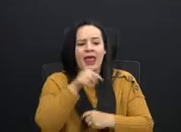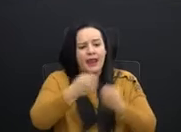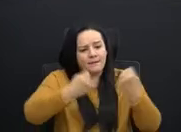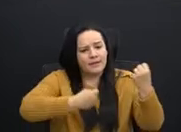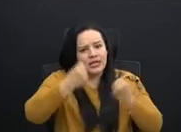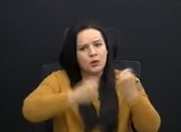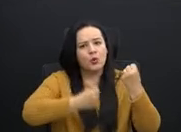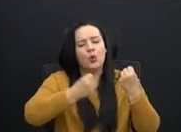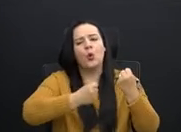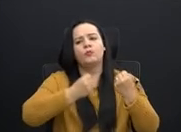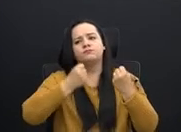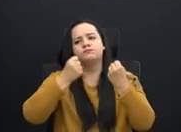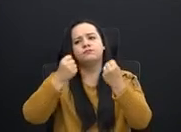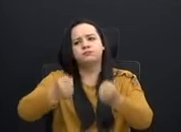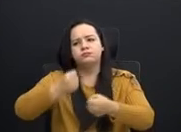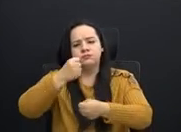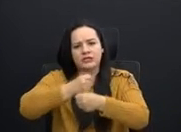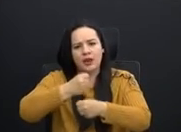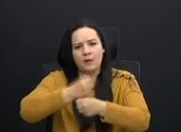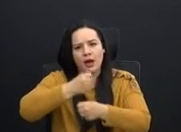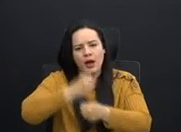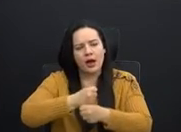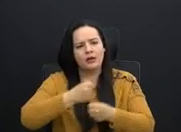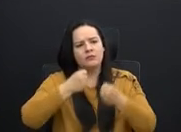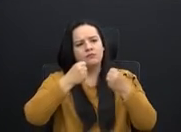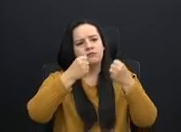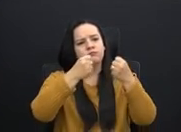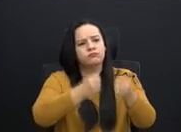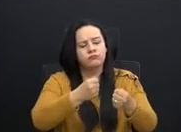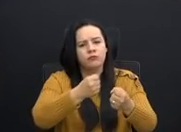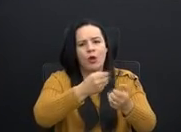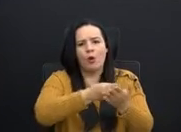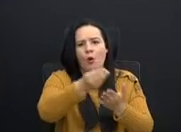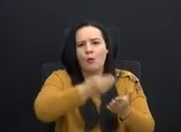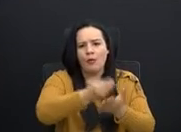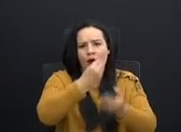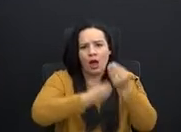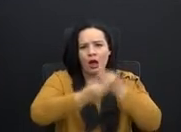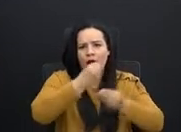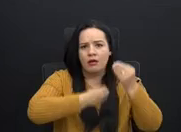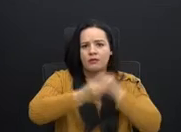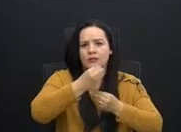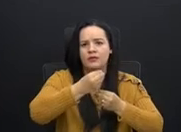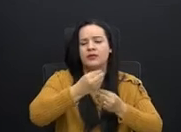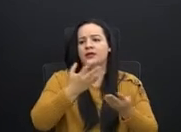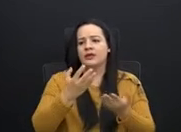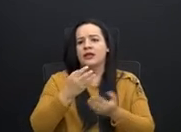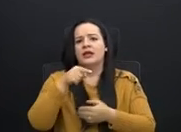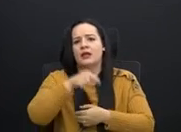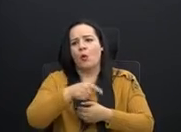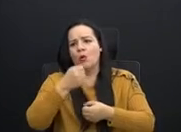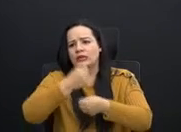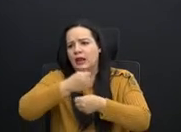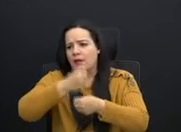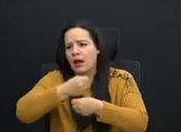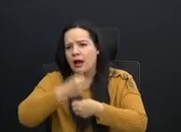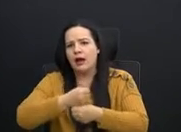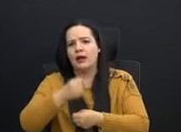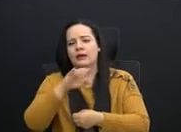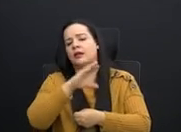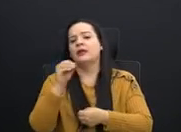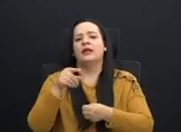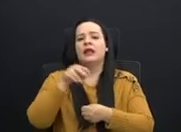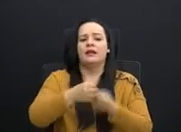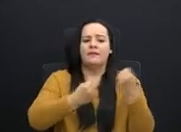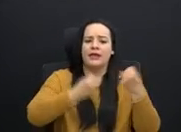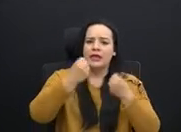ir a buscar el sustento, que el vehículo es la manera de ir a buscar el pan nuestro